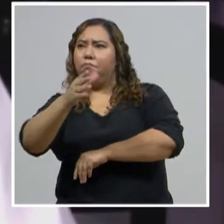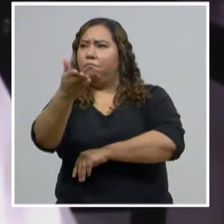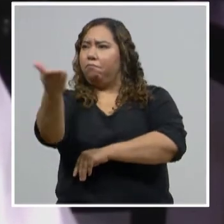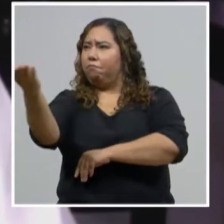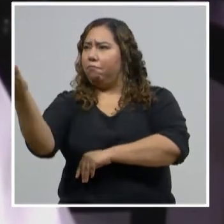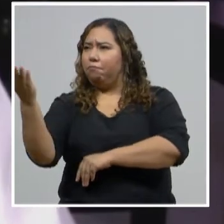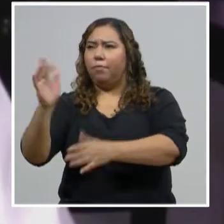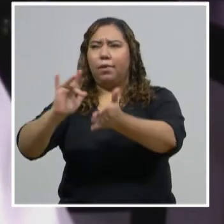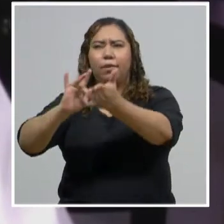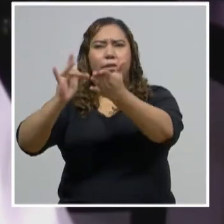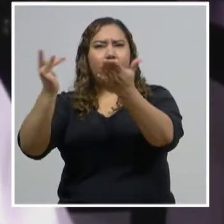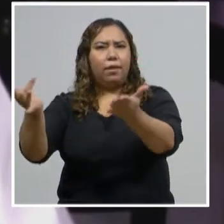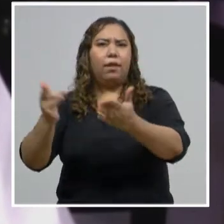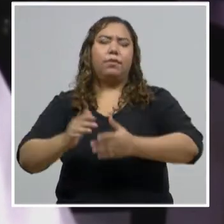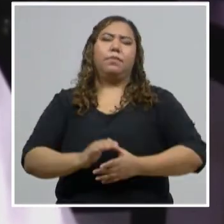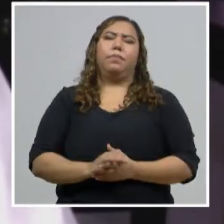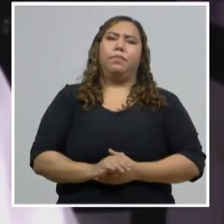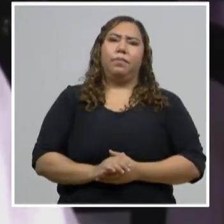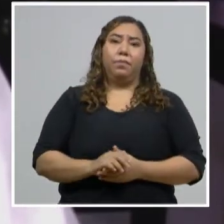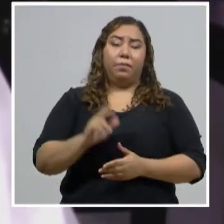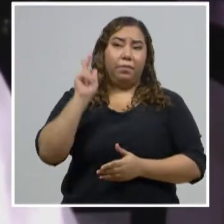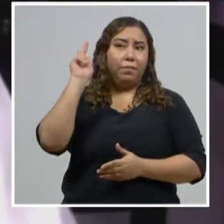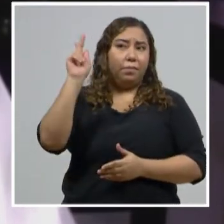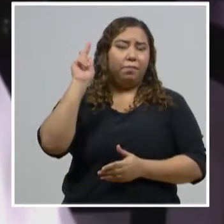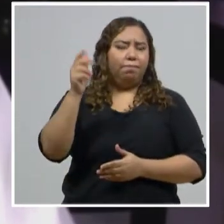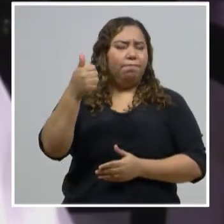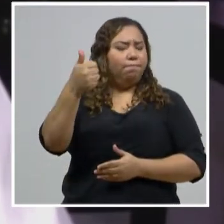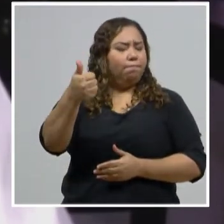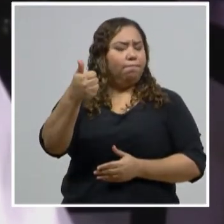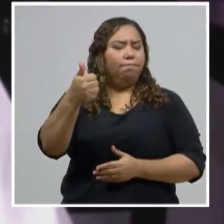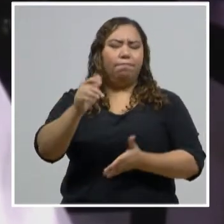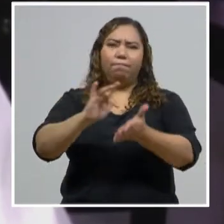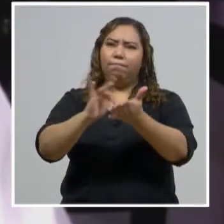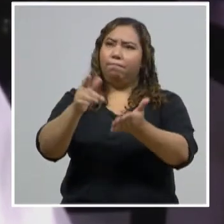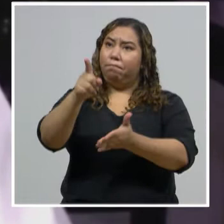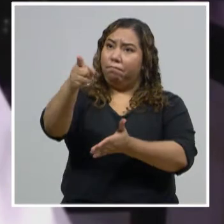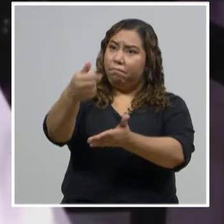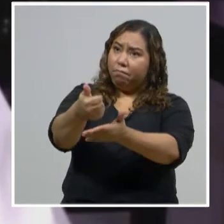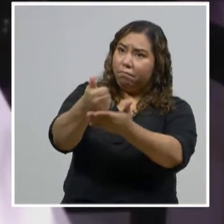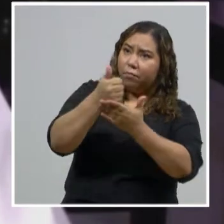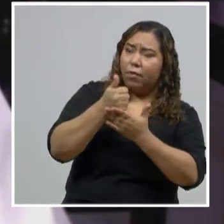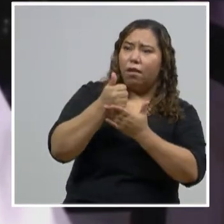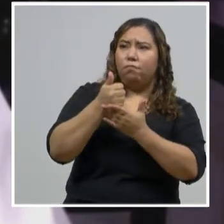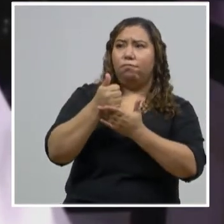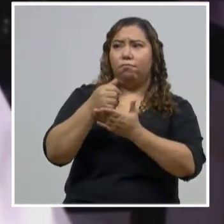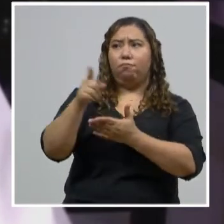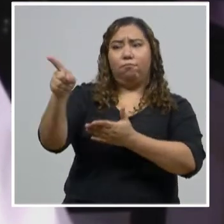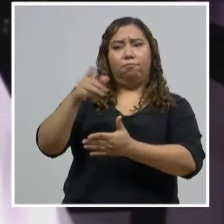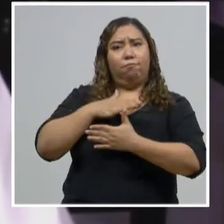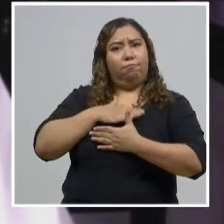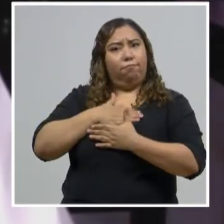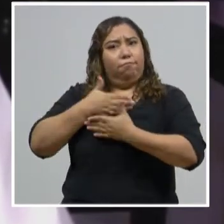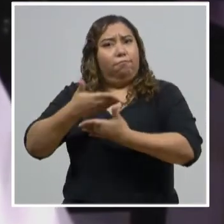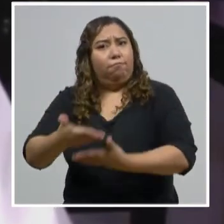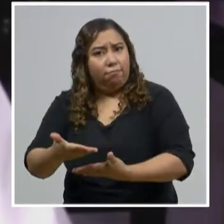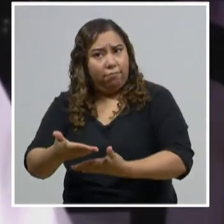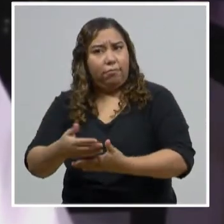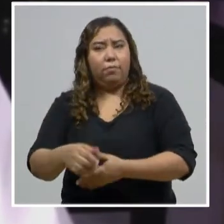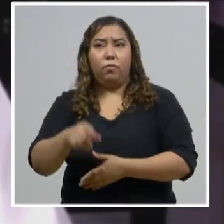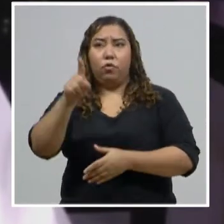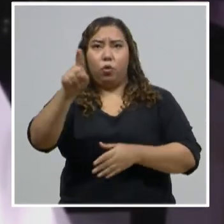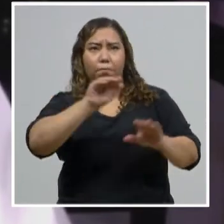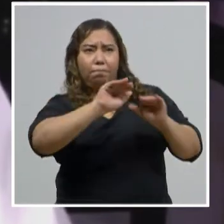Gracias, Pastor, por esa contribución. Y como usted lo decía, gracias por el llamado a otros